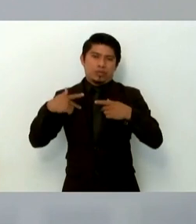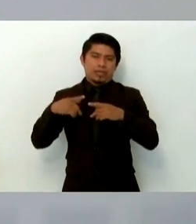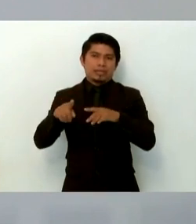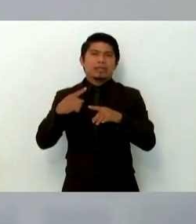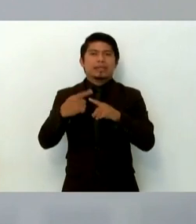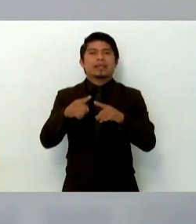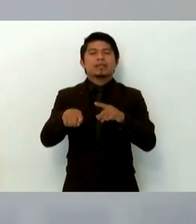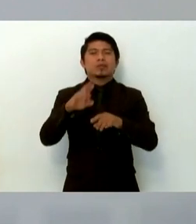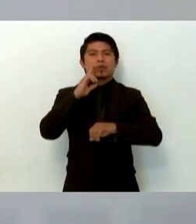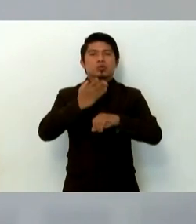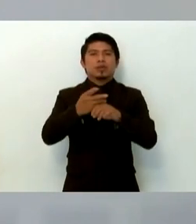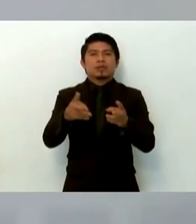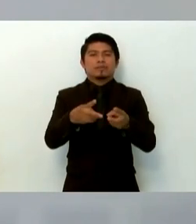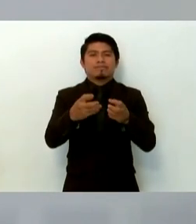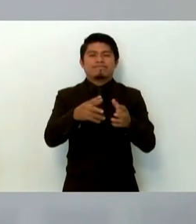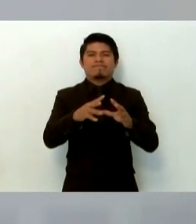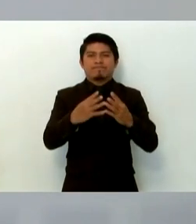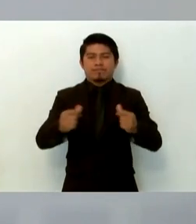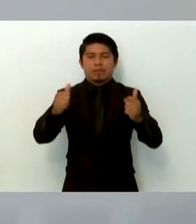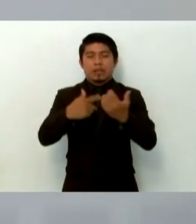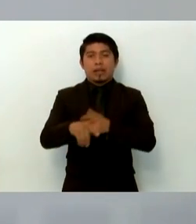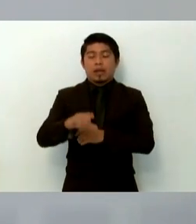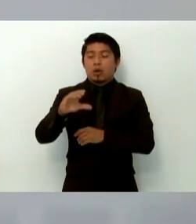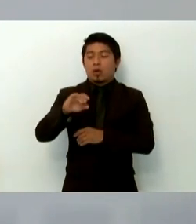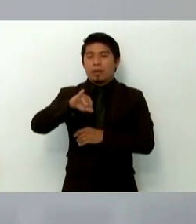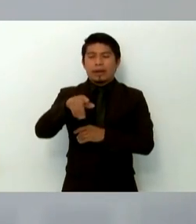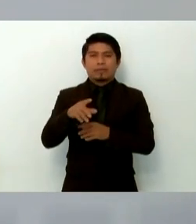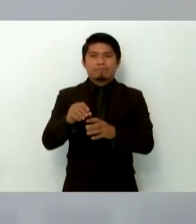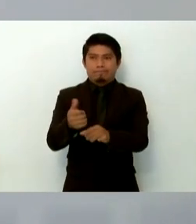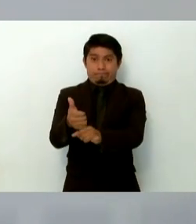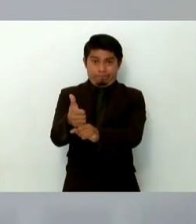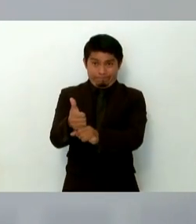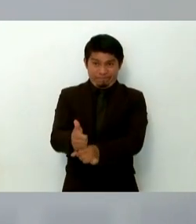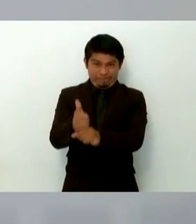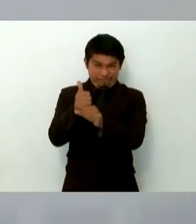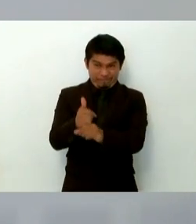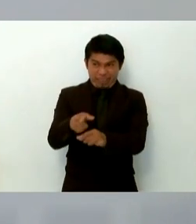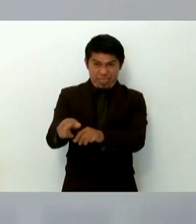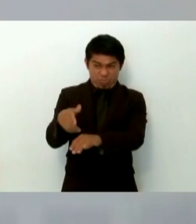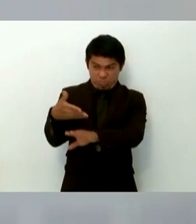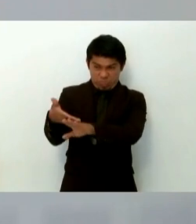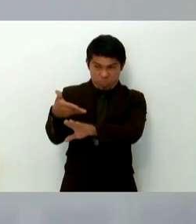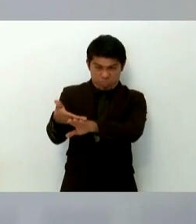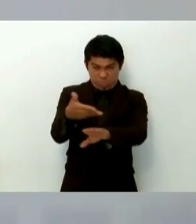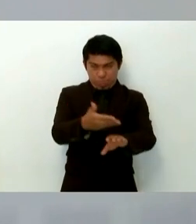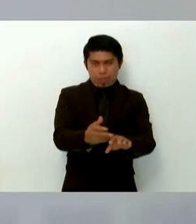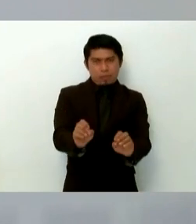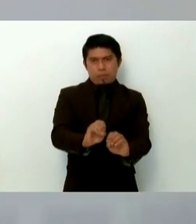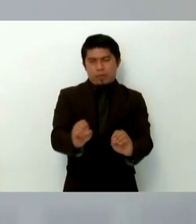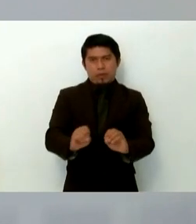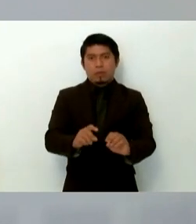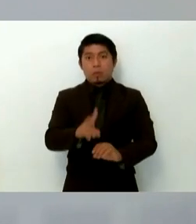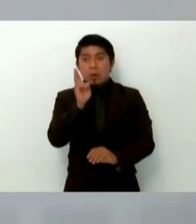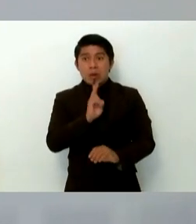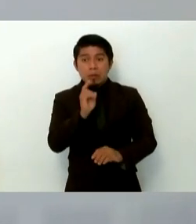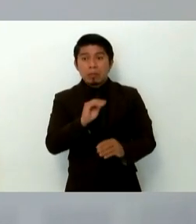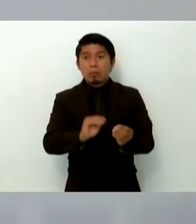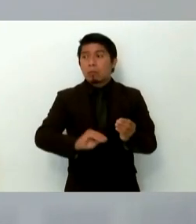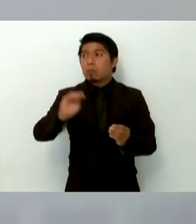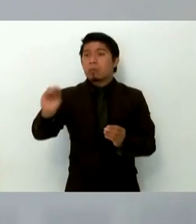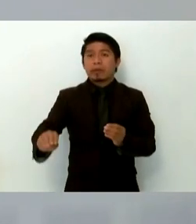la COVAJ no ha torturado a nadie no ha sembrado pruebas